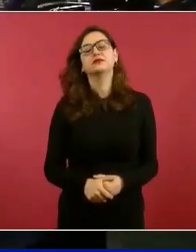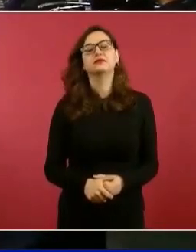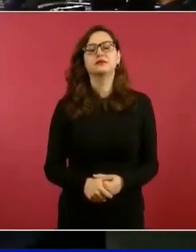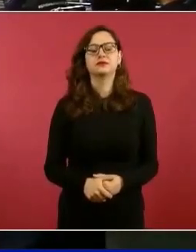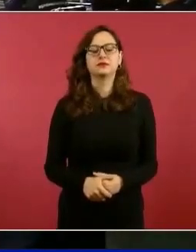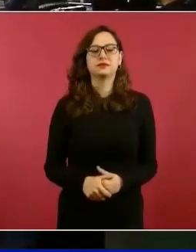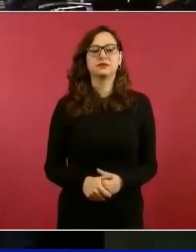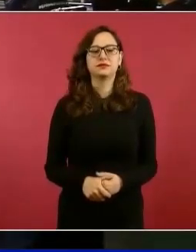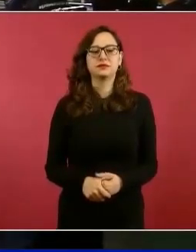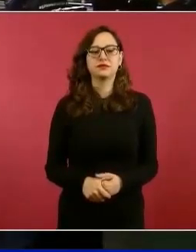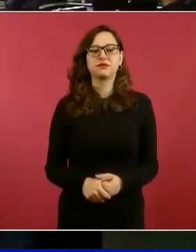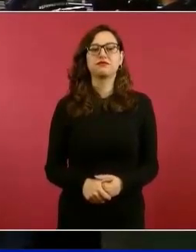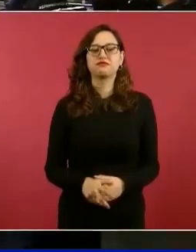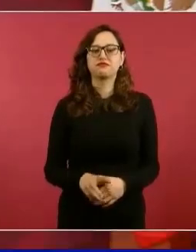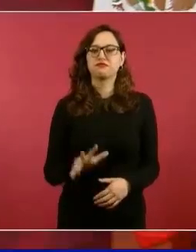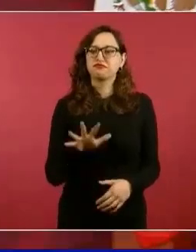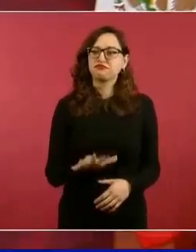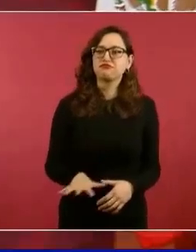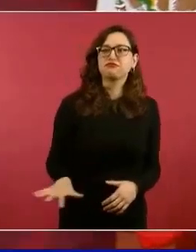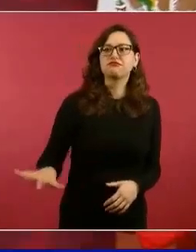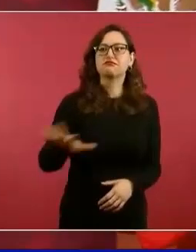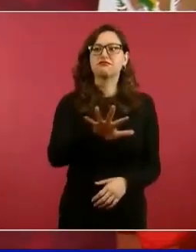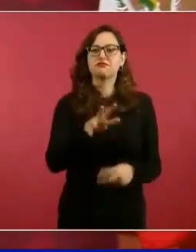solidarios